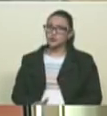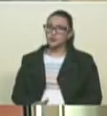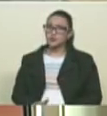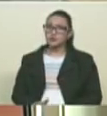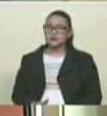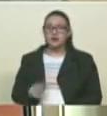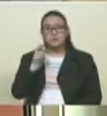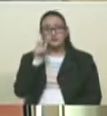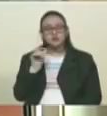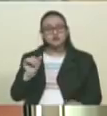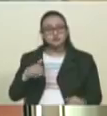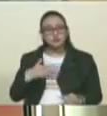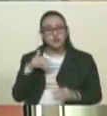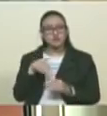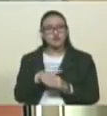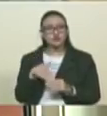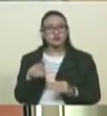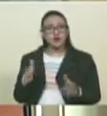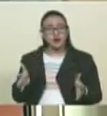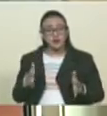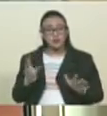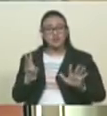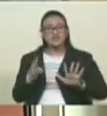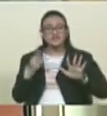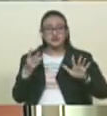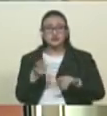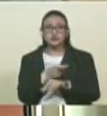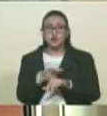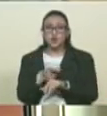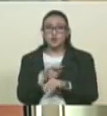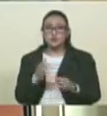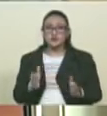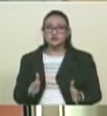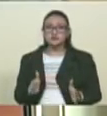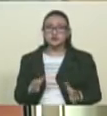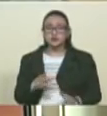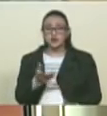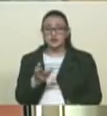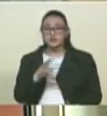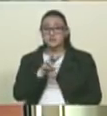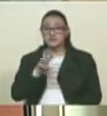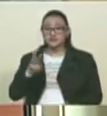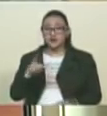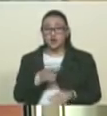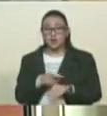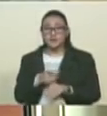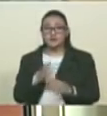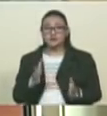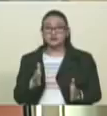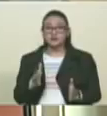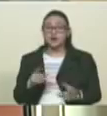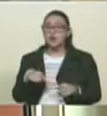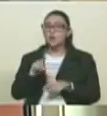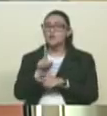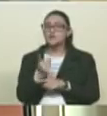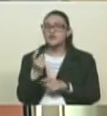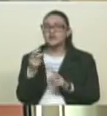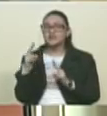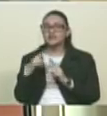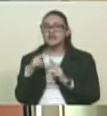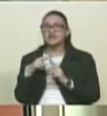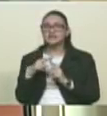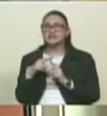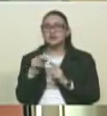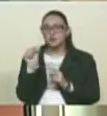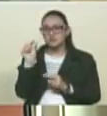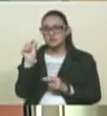a votar. Bueno, les ganamos 18 gobernaciones de 23 gobernaciones y exceptuando Táchira, donde nos ganaron, nos ganaron por un